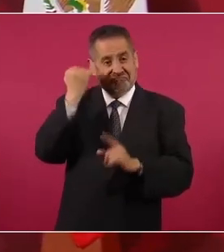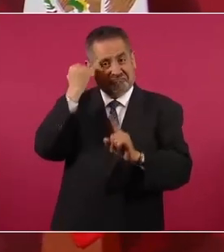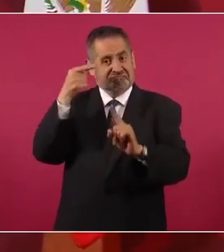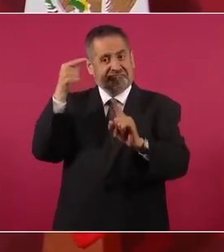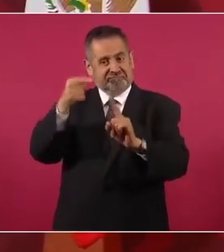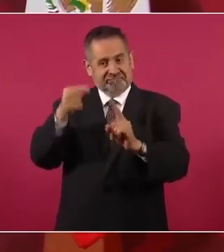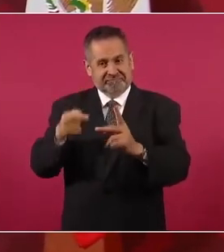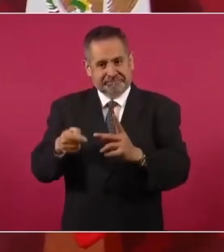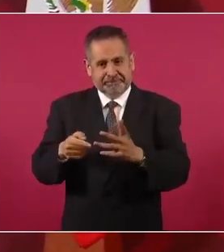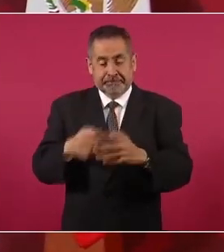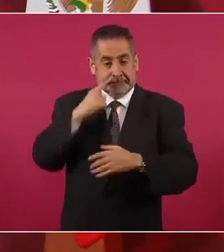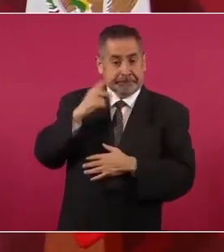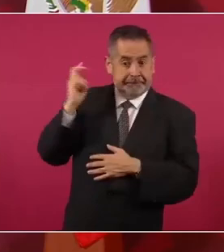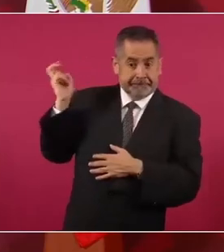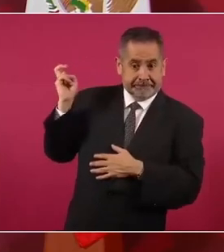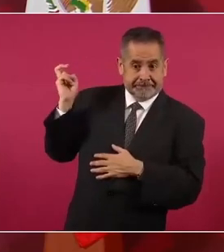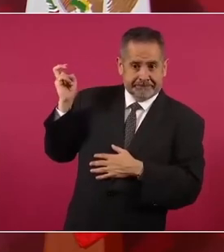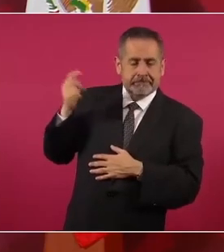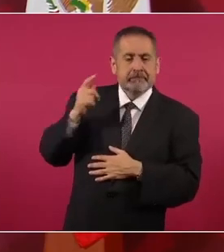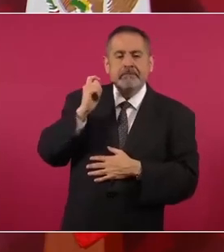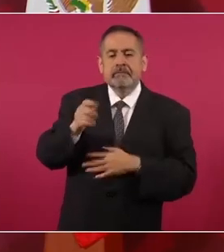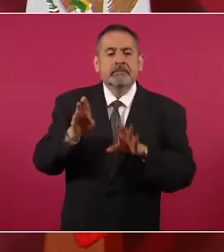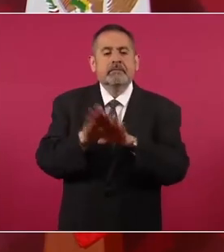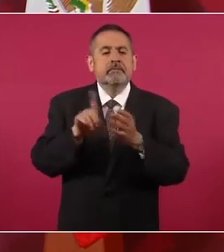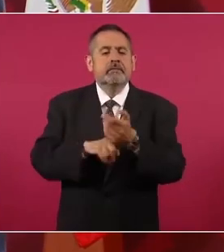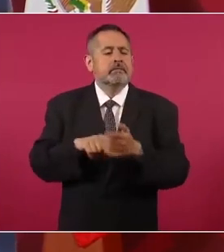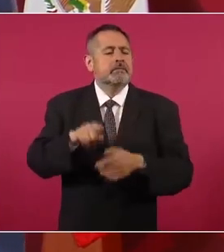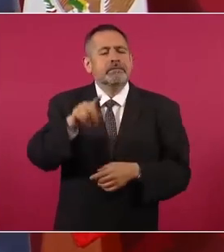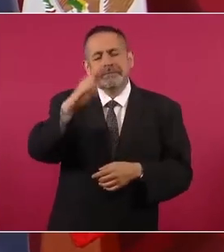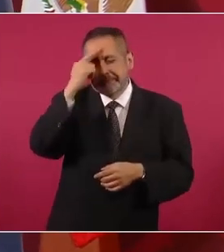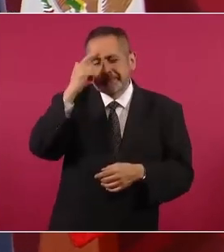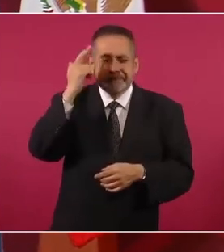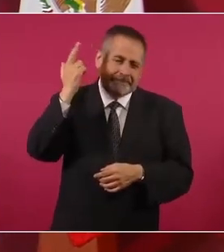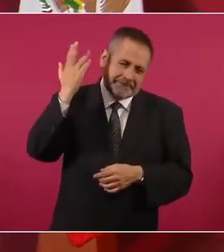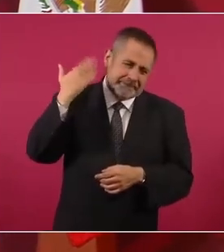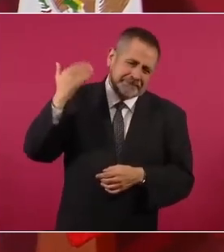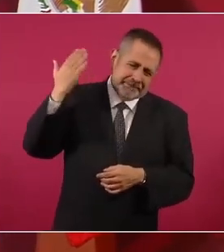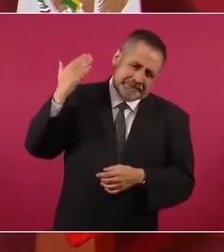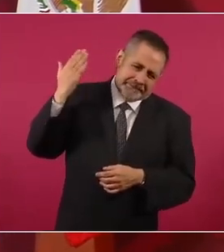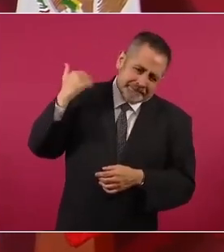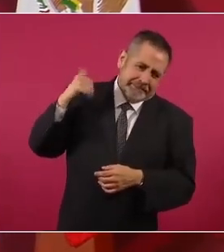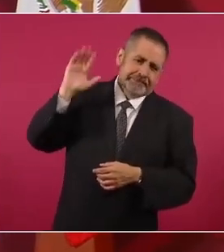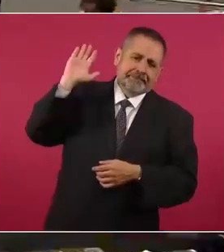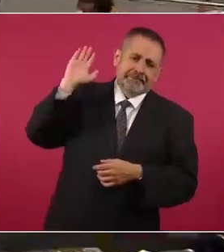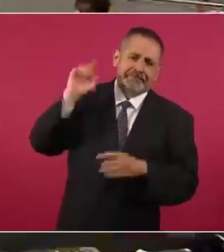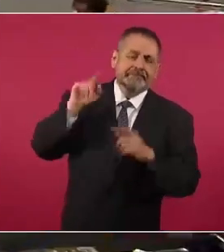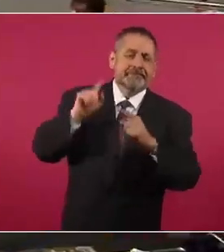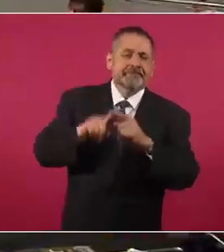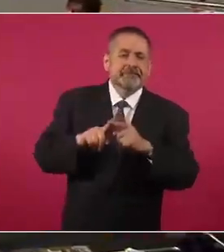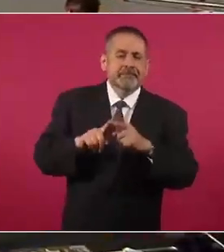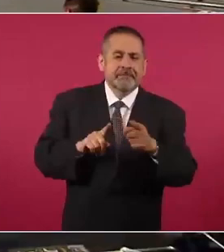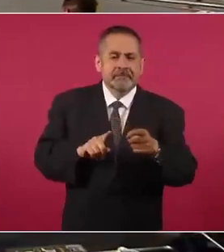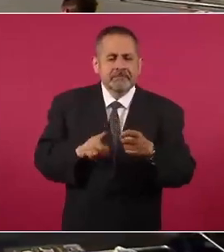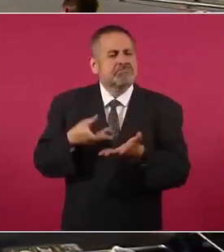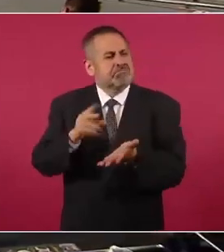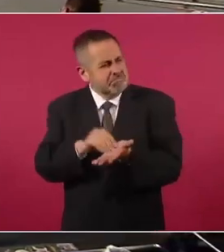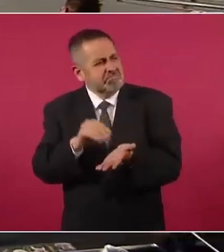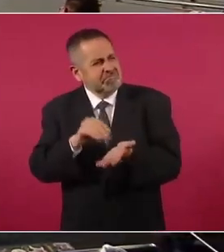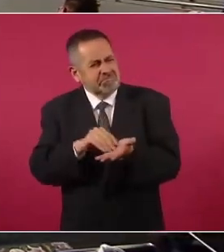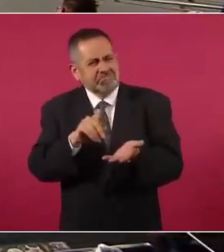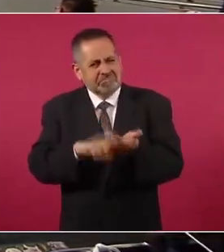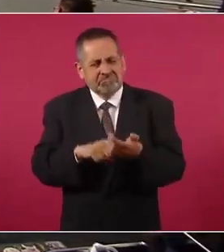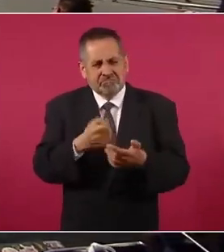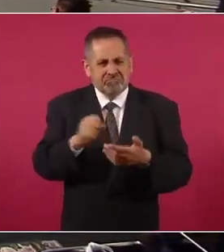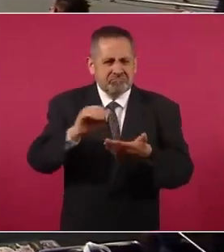Esto es el equivalente a lo que antes, y siguen siendo cuando